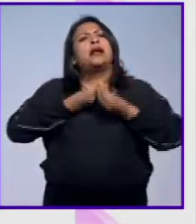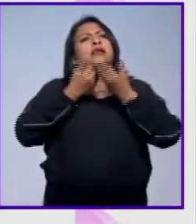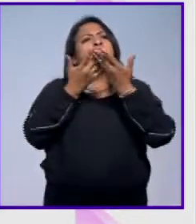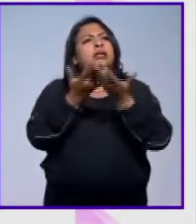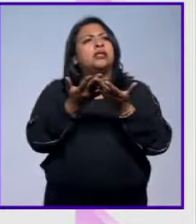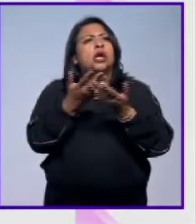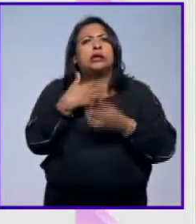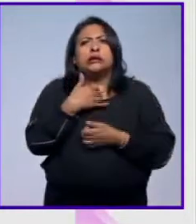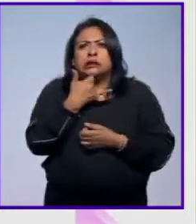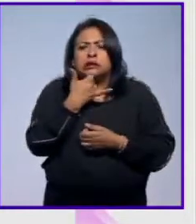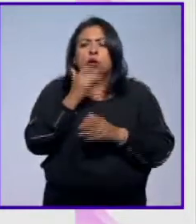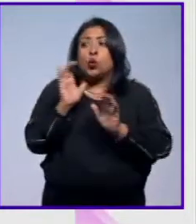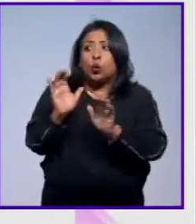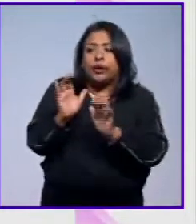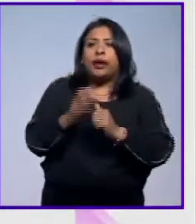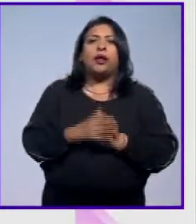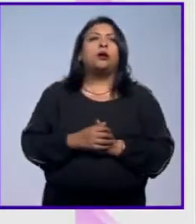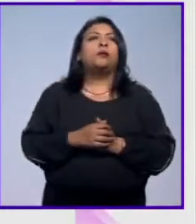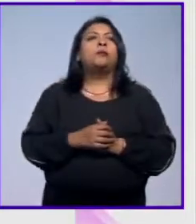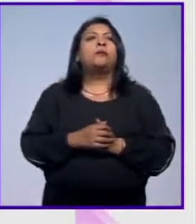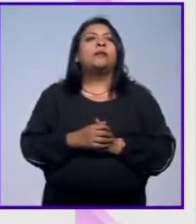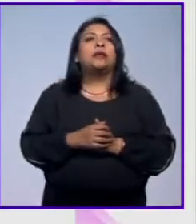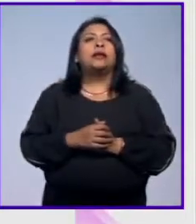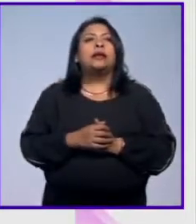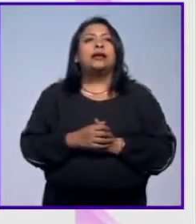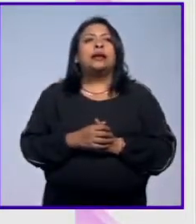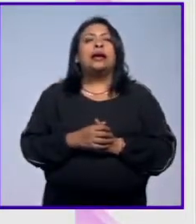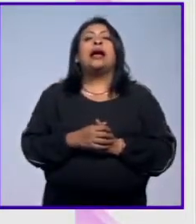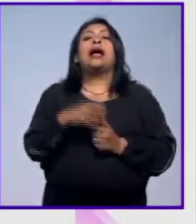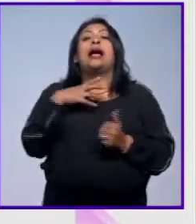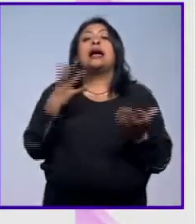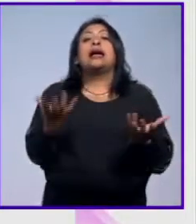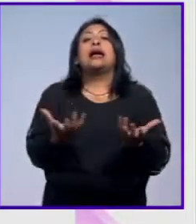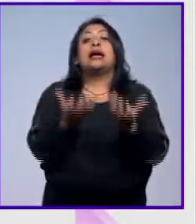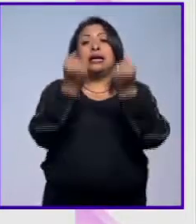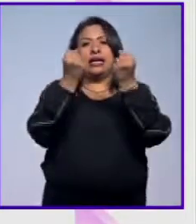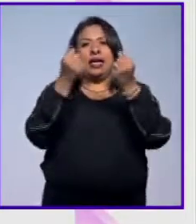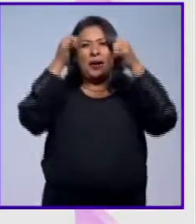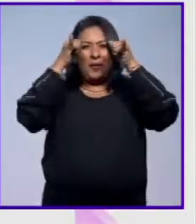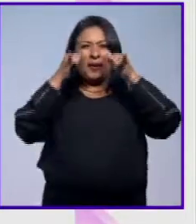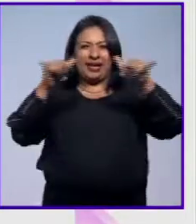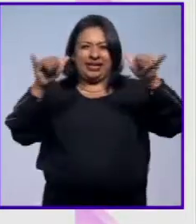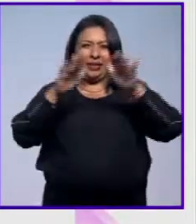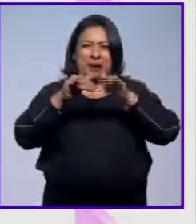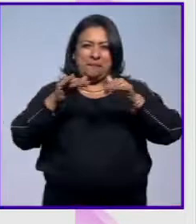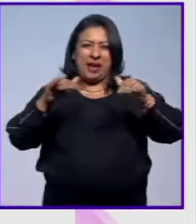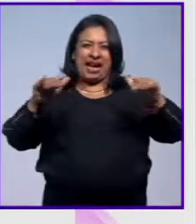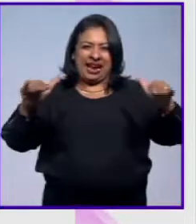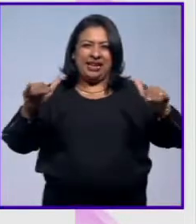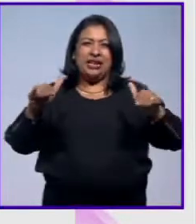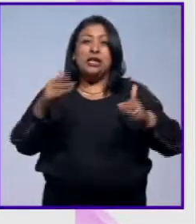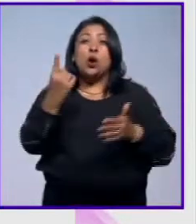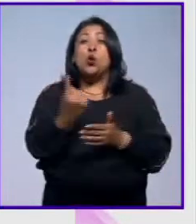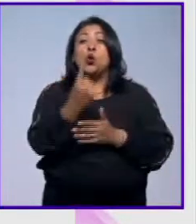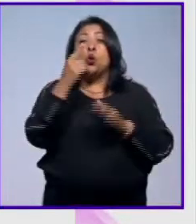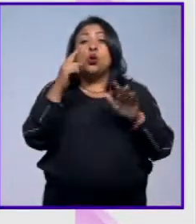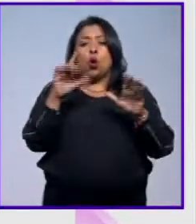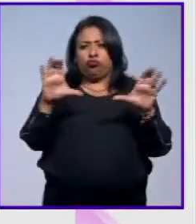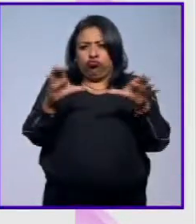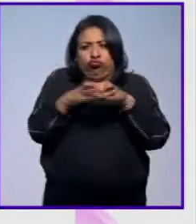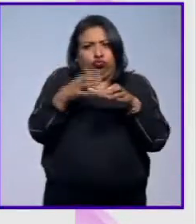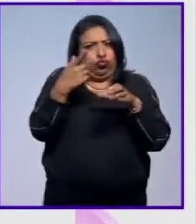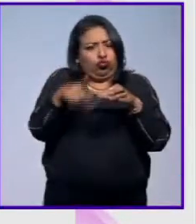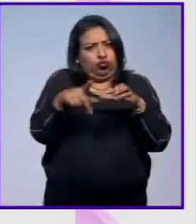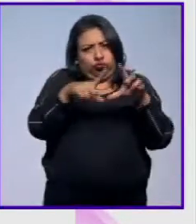al rescate de la vaquita marina que es el único cetáceo endémico de nuestro